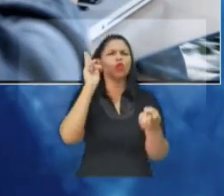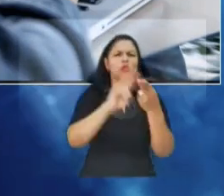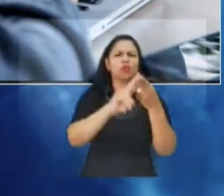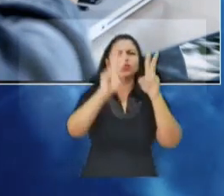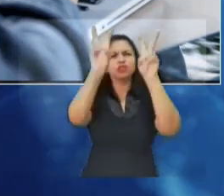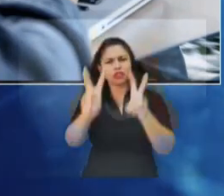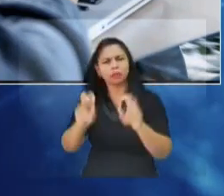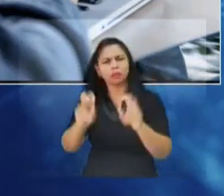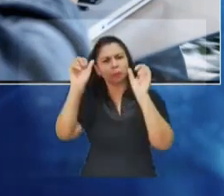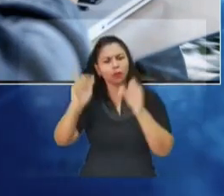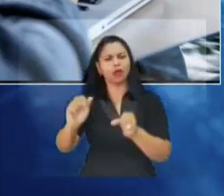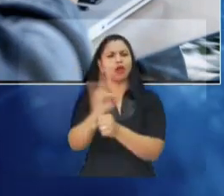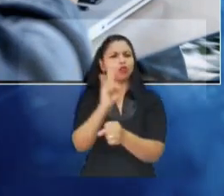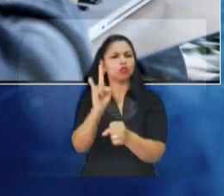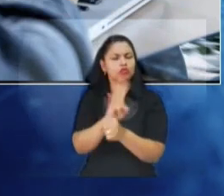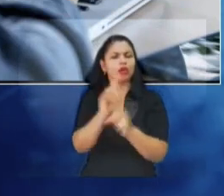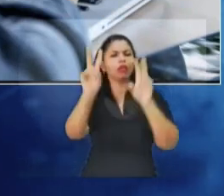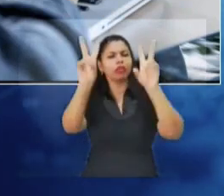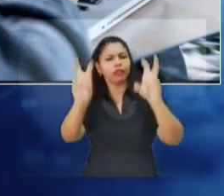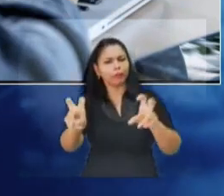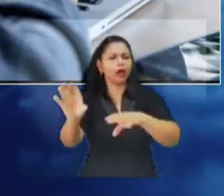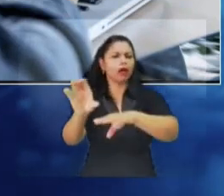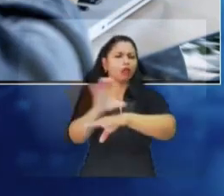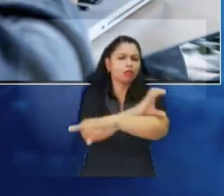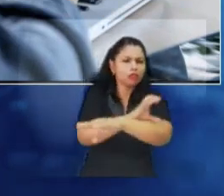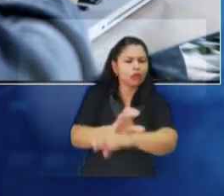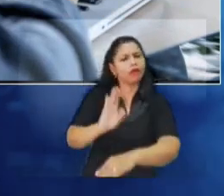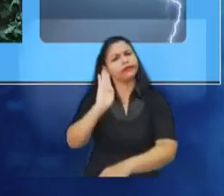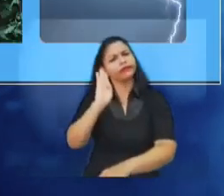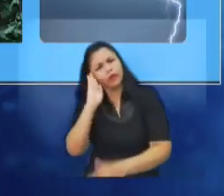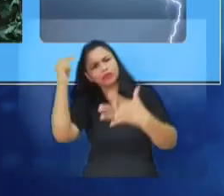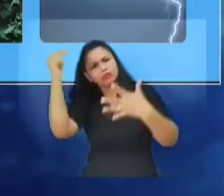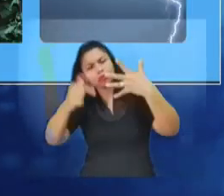los servicios digitales. Siguiente.